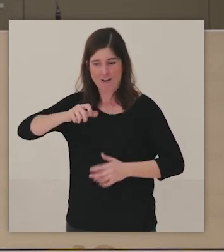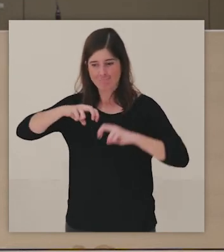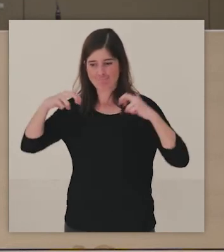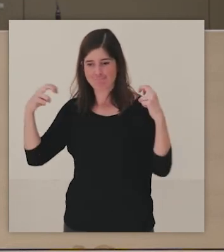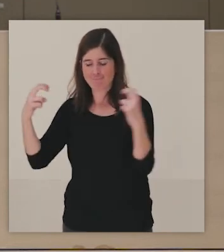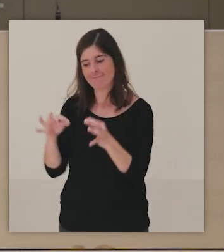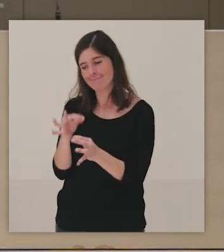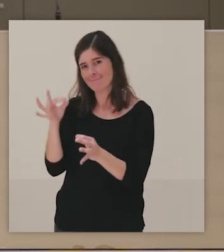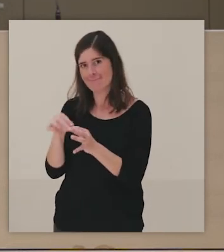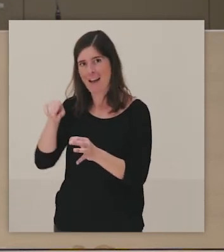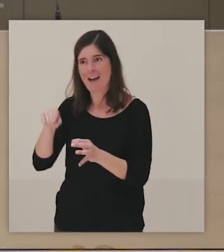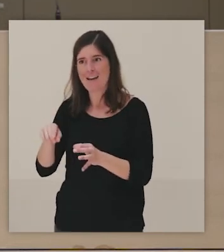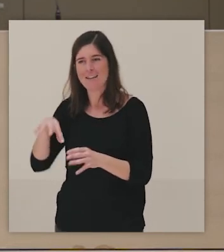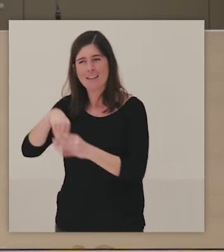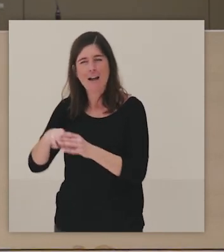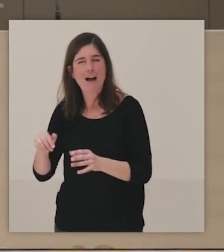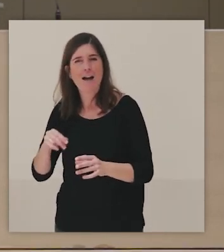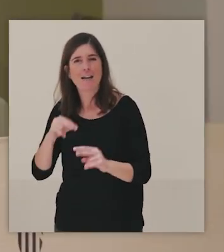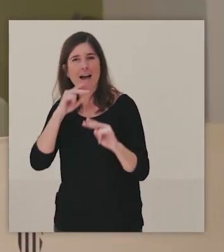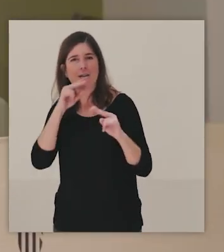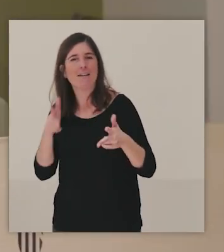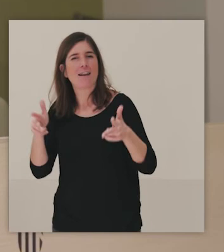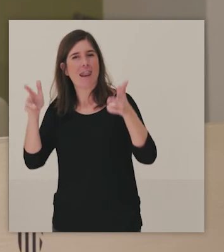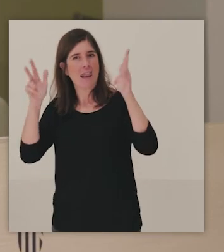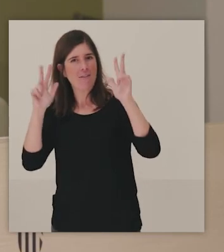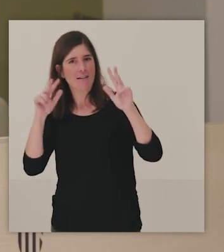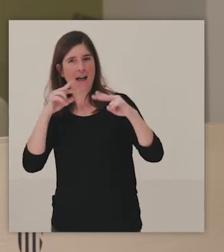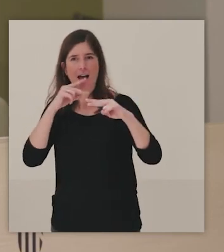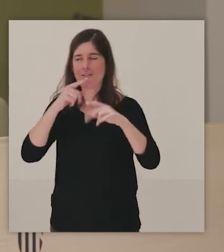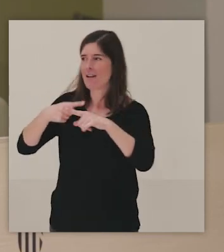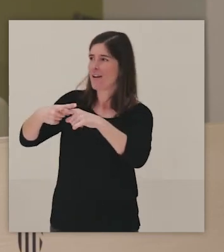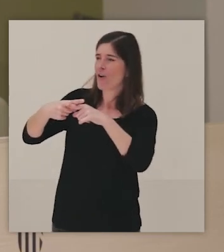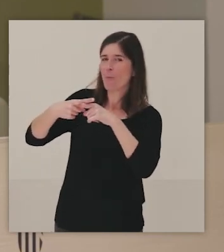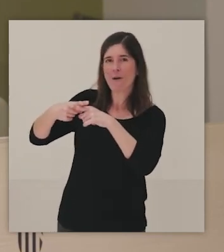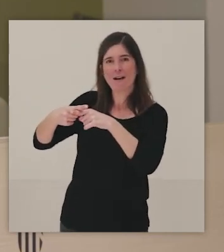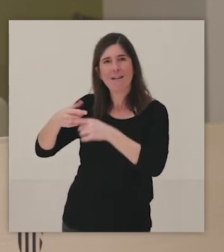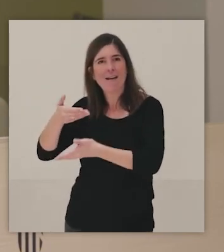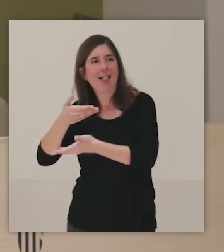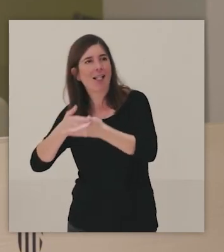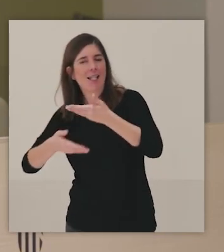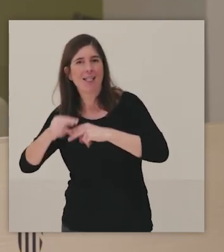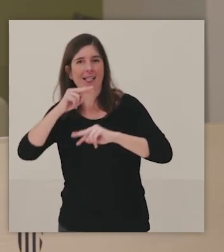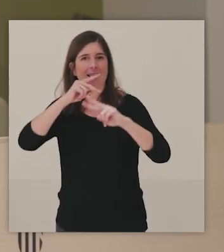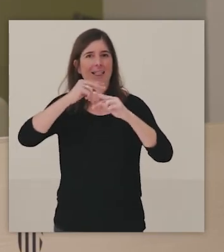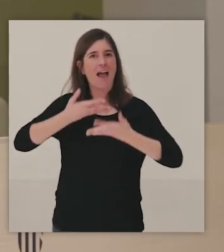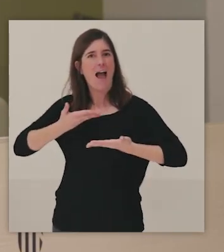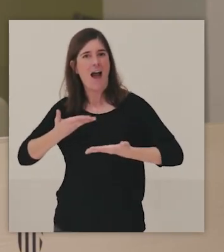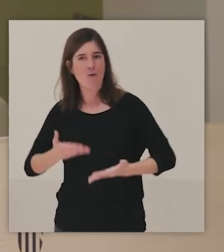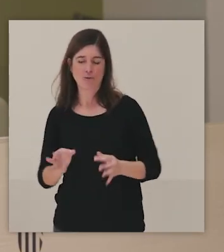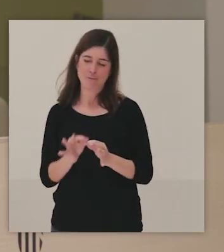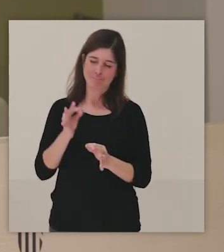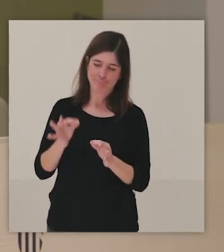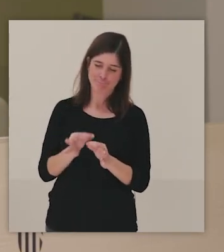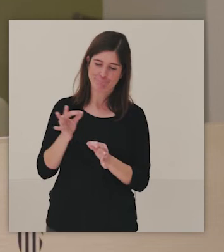eran los espacios de libertad, los espacios de diálogo y espacios de compartir y de transmitir, de continuar